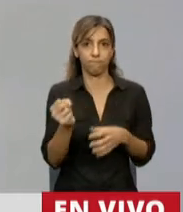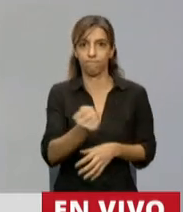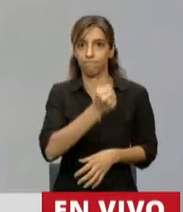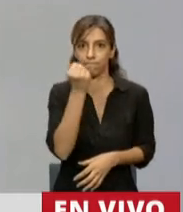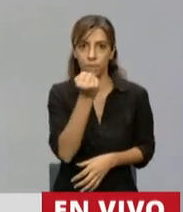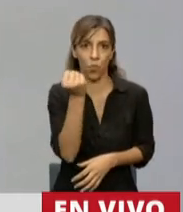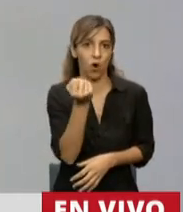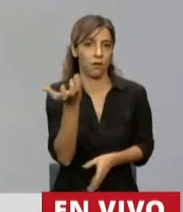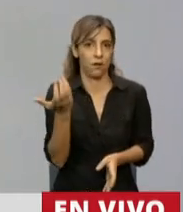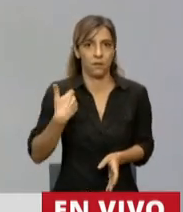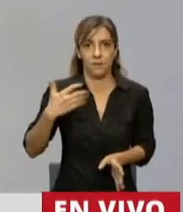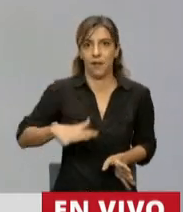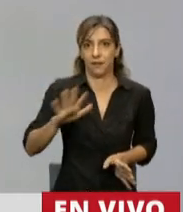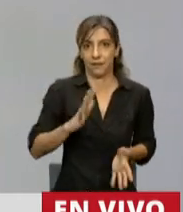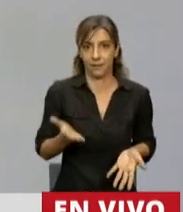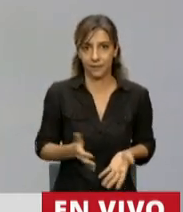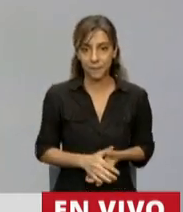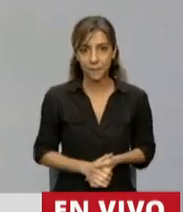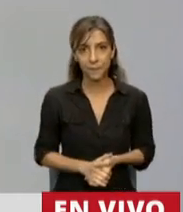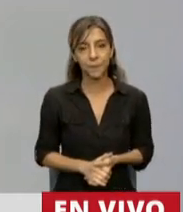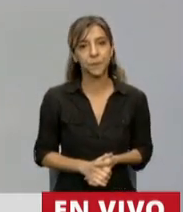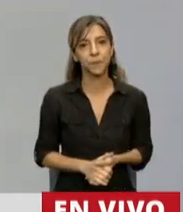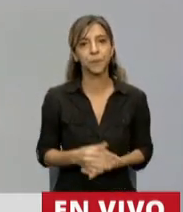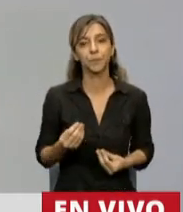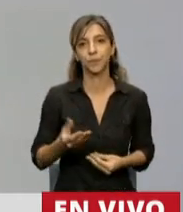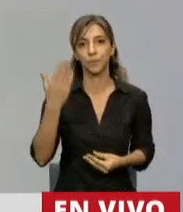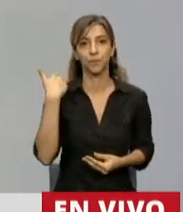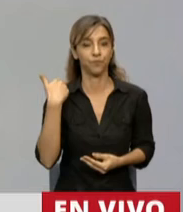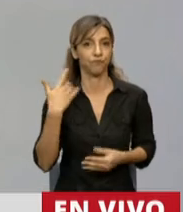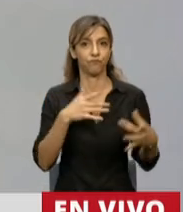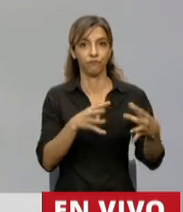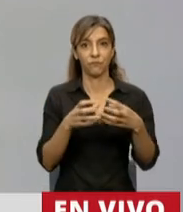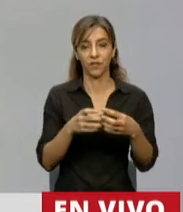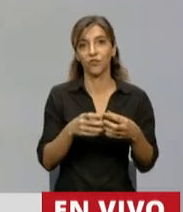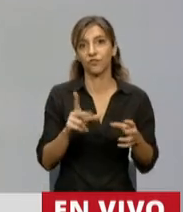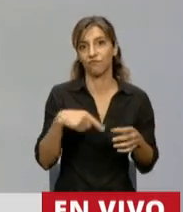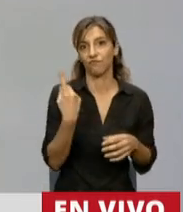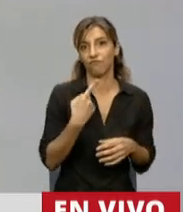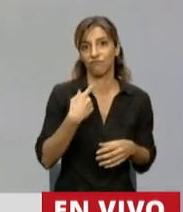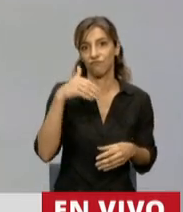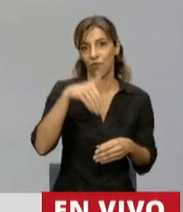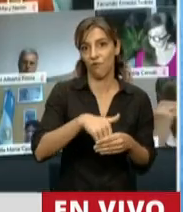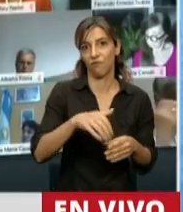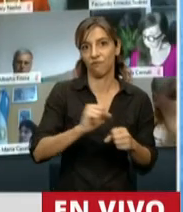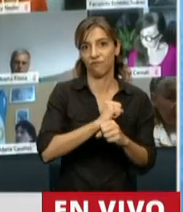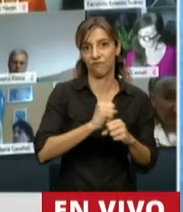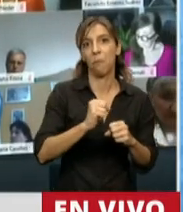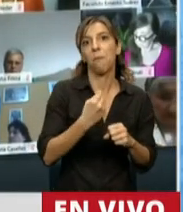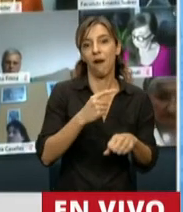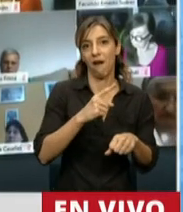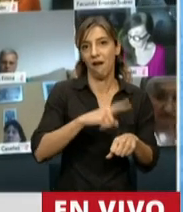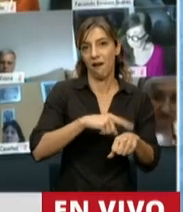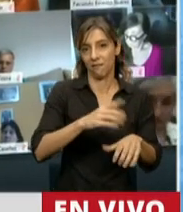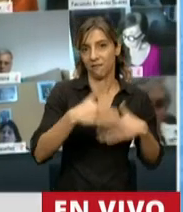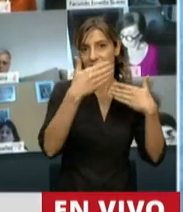para los argentinos como fue votar la moratoria y hoy venimos nuevamente en un tema